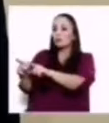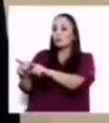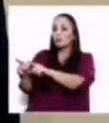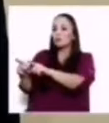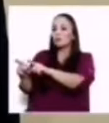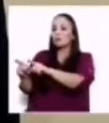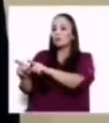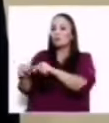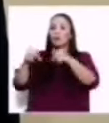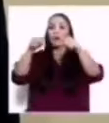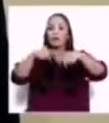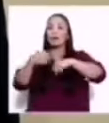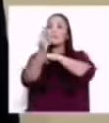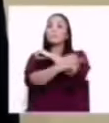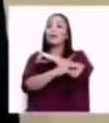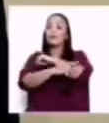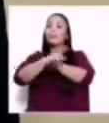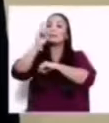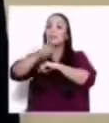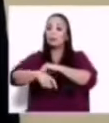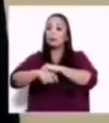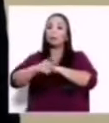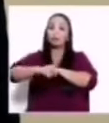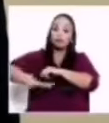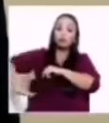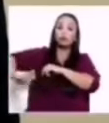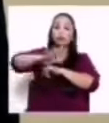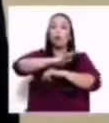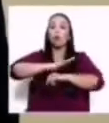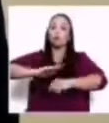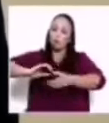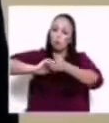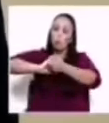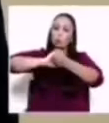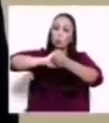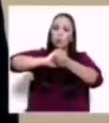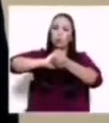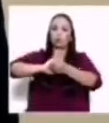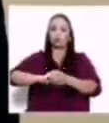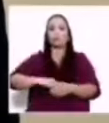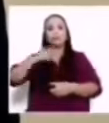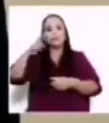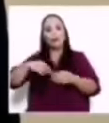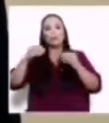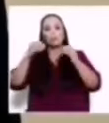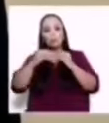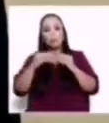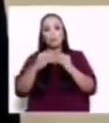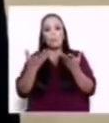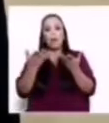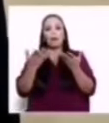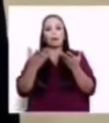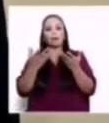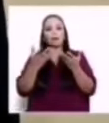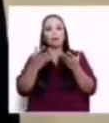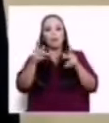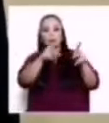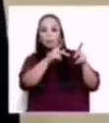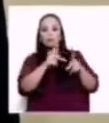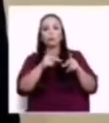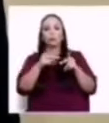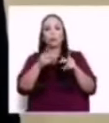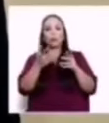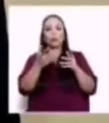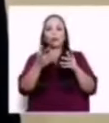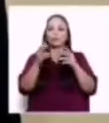Este país necesita más unión que nunca, más legitimidad de la sociedad y por eso estamos dándole duro a los